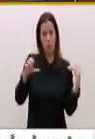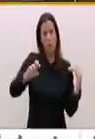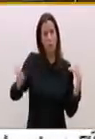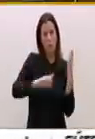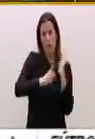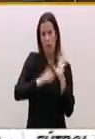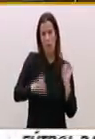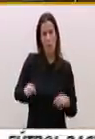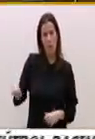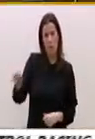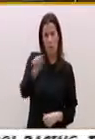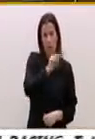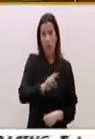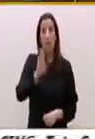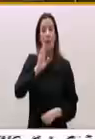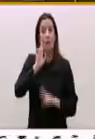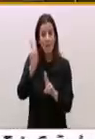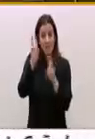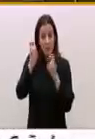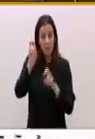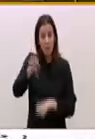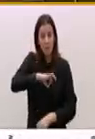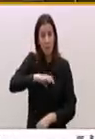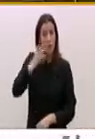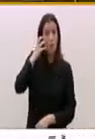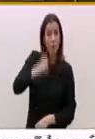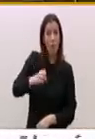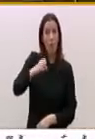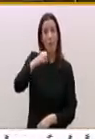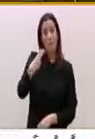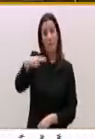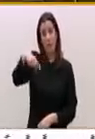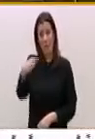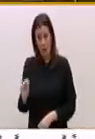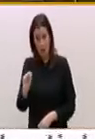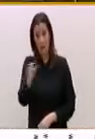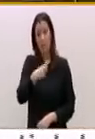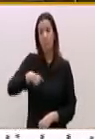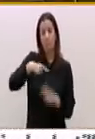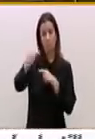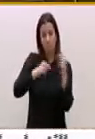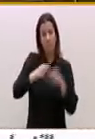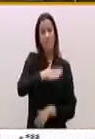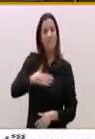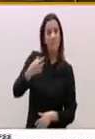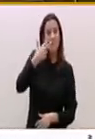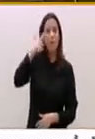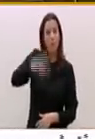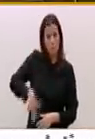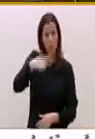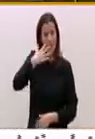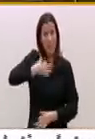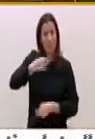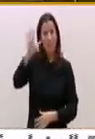Y en este asunto, señor Rajoy, desde el Venegá, que aspiramos a que se reconozca la realidad nacional de Galicia,